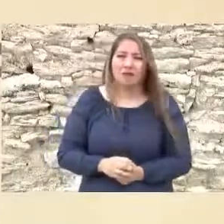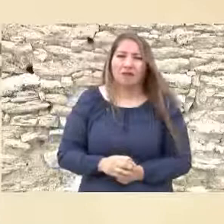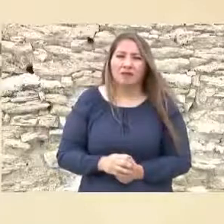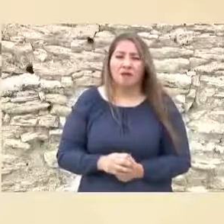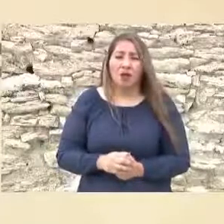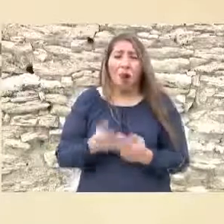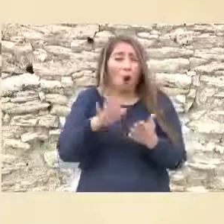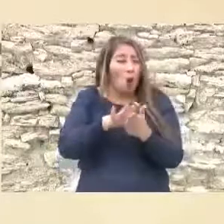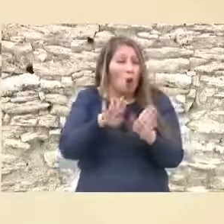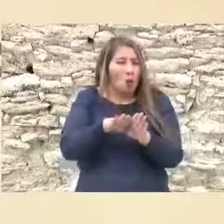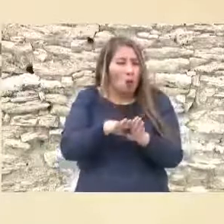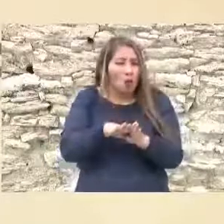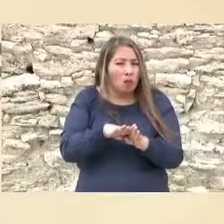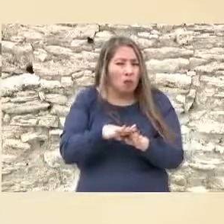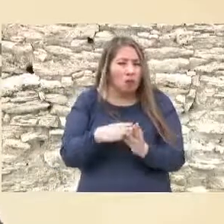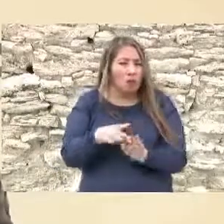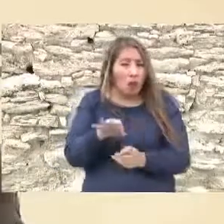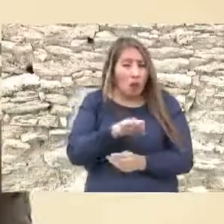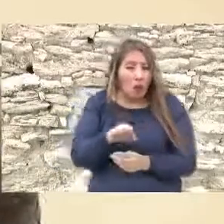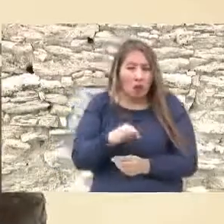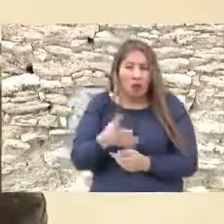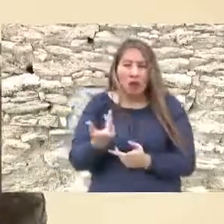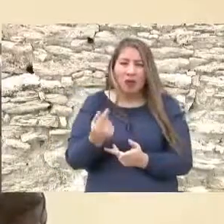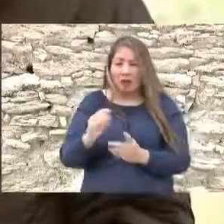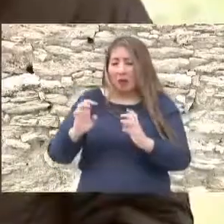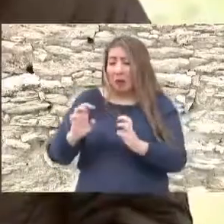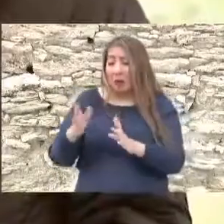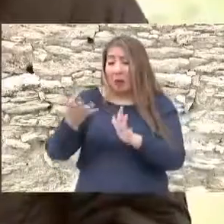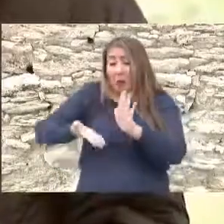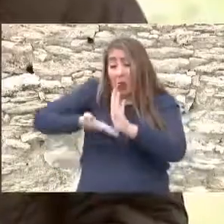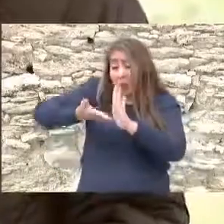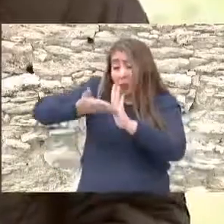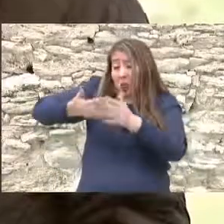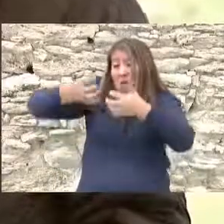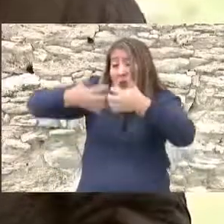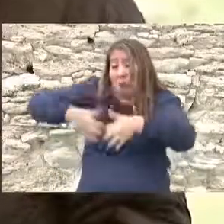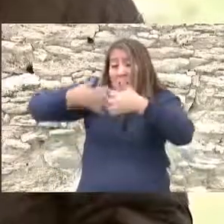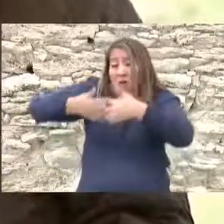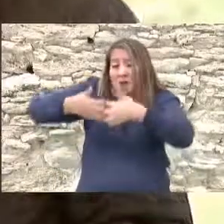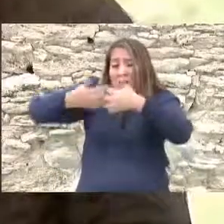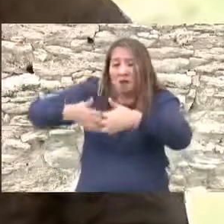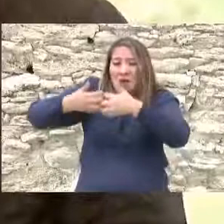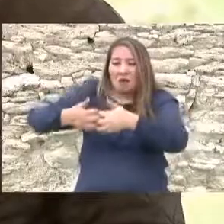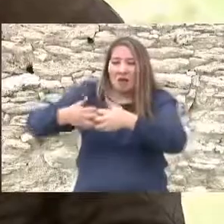plantas cerveceras en el norte